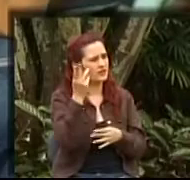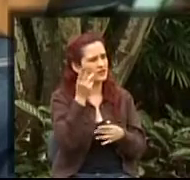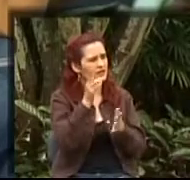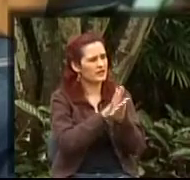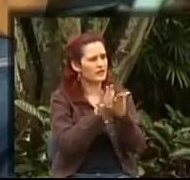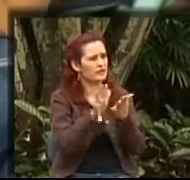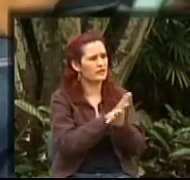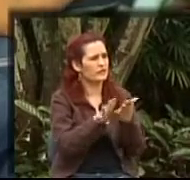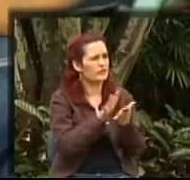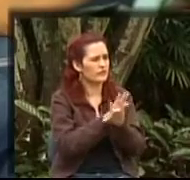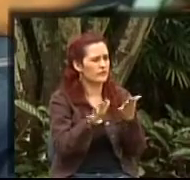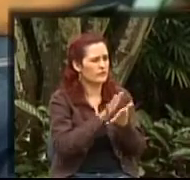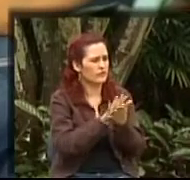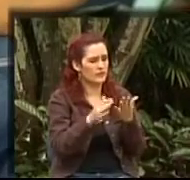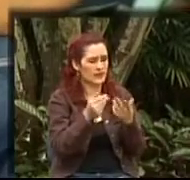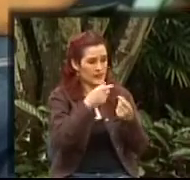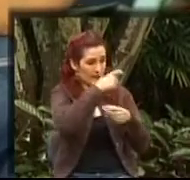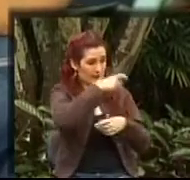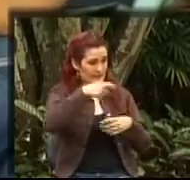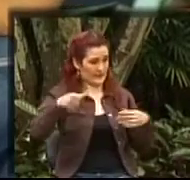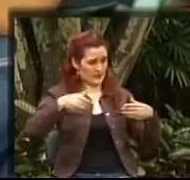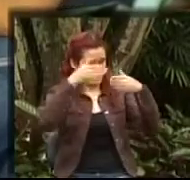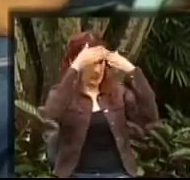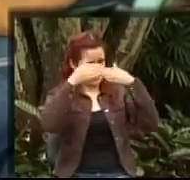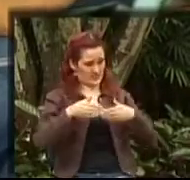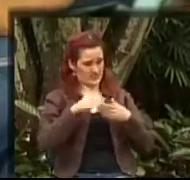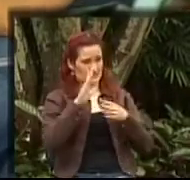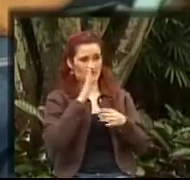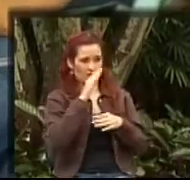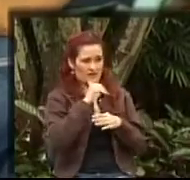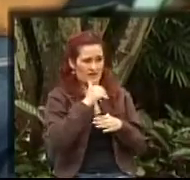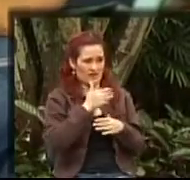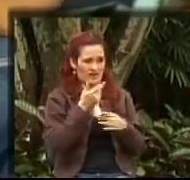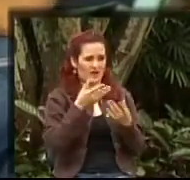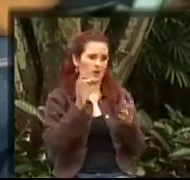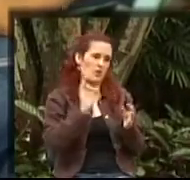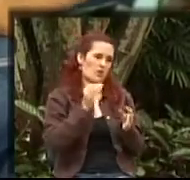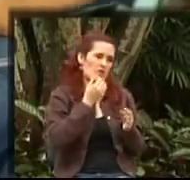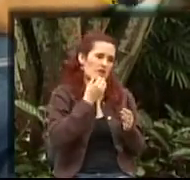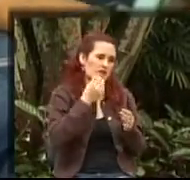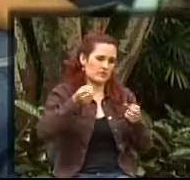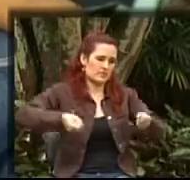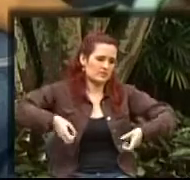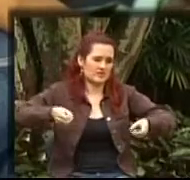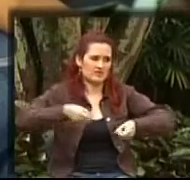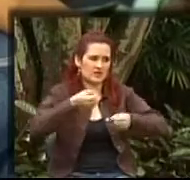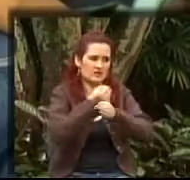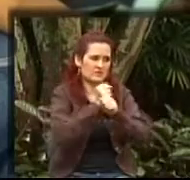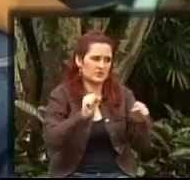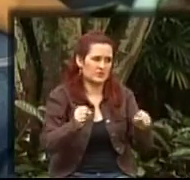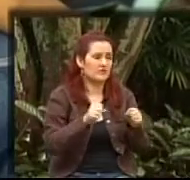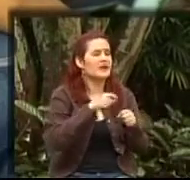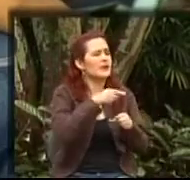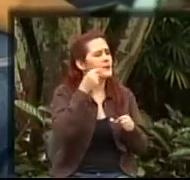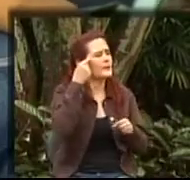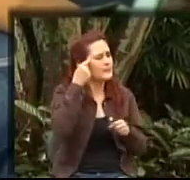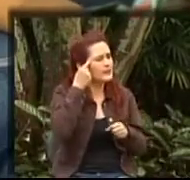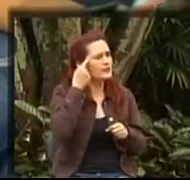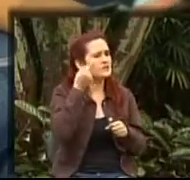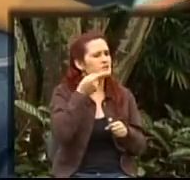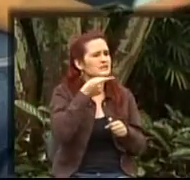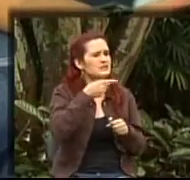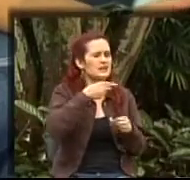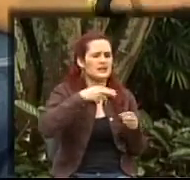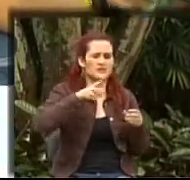que quienes no padecemos discapacidades, por lo menos en el tema de movilidad, no vemos la cantidad de obstáculos que una ciudad o un